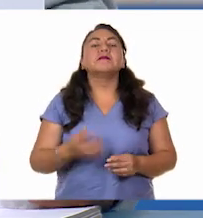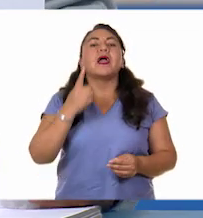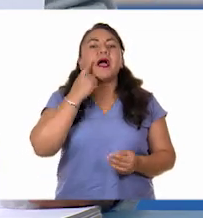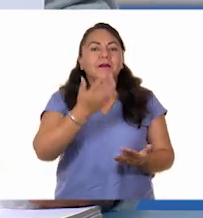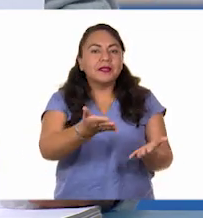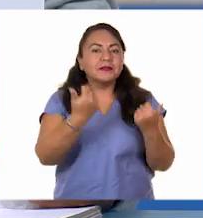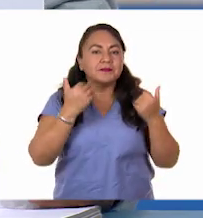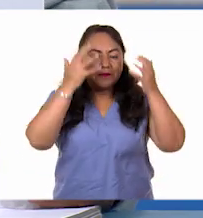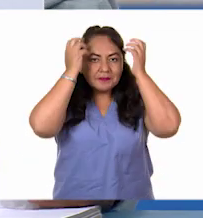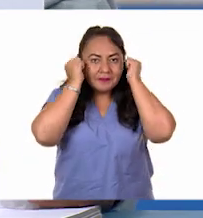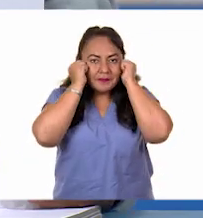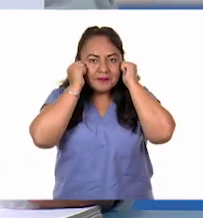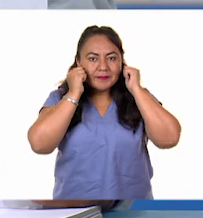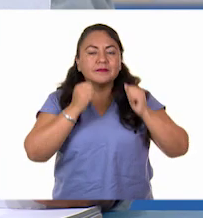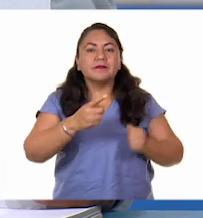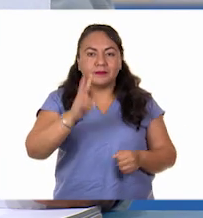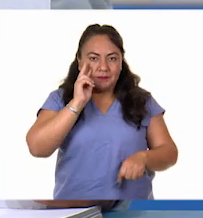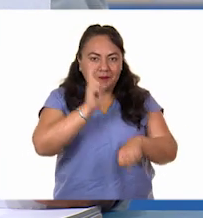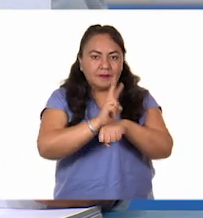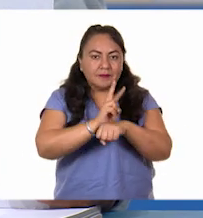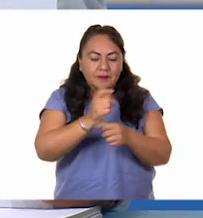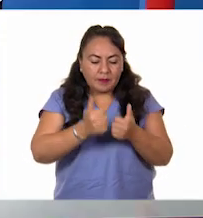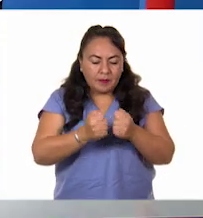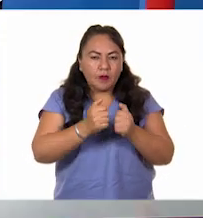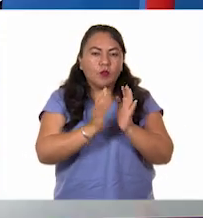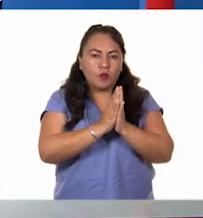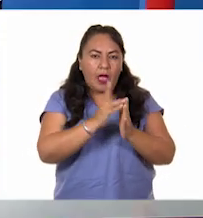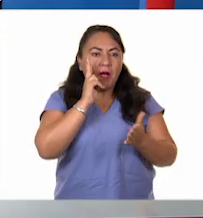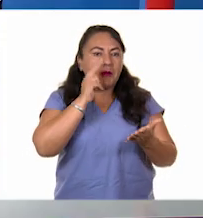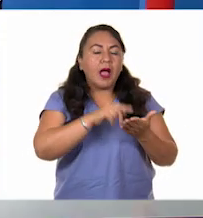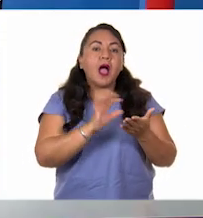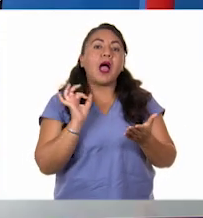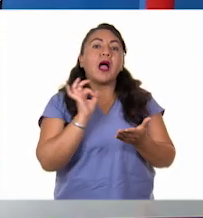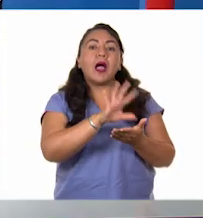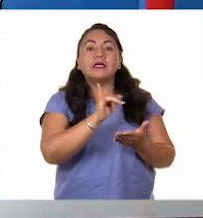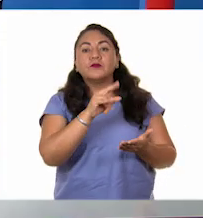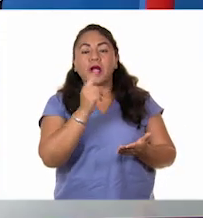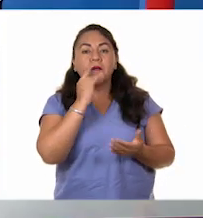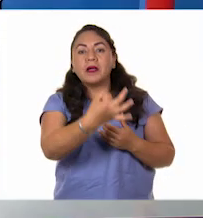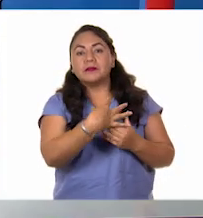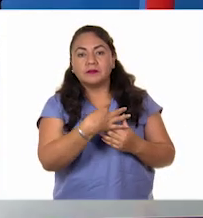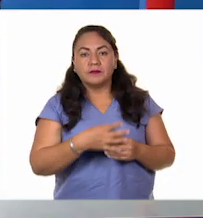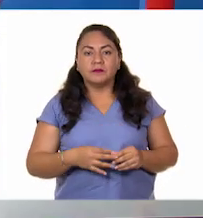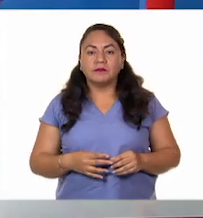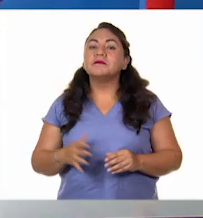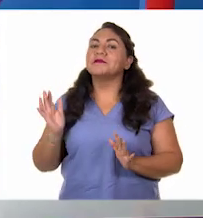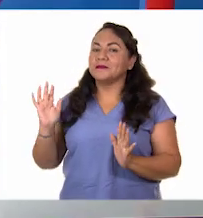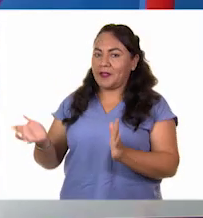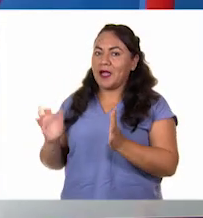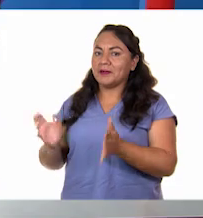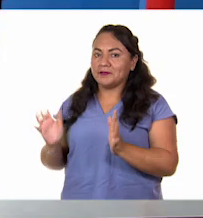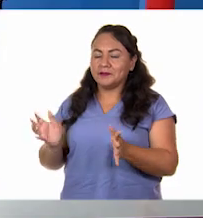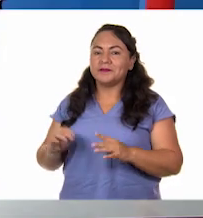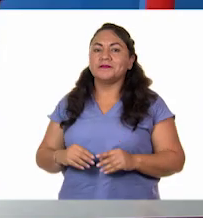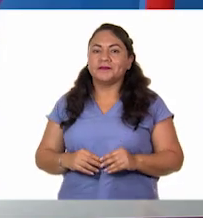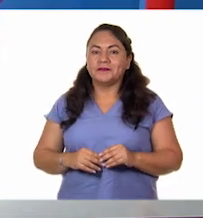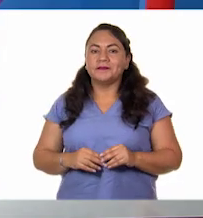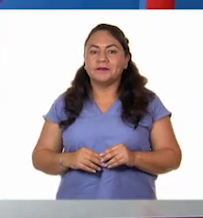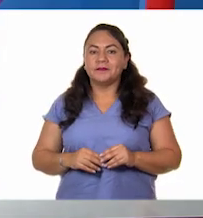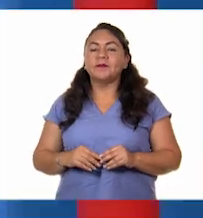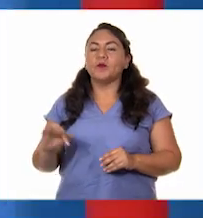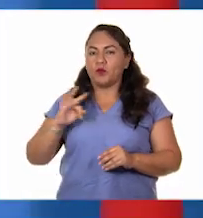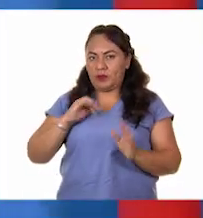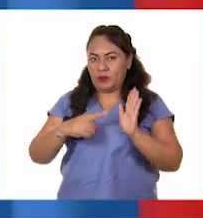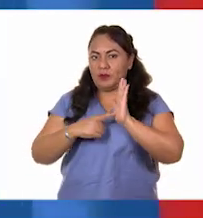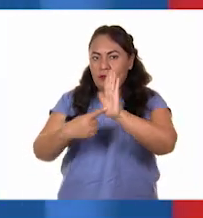Carola, chécate tu celular, Larisa, a ver si ya nos mandó la respuesta. ¿Ya? A ver, ¿nos la